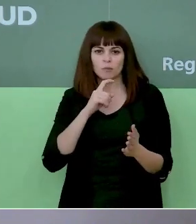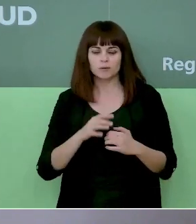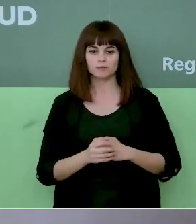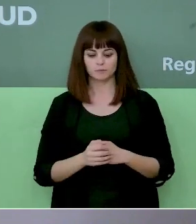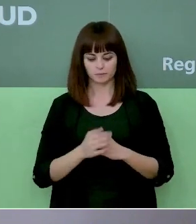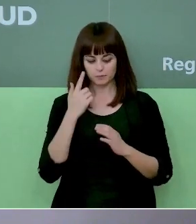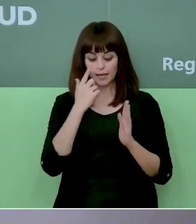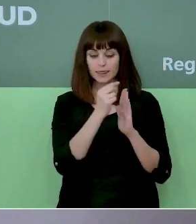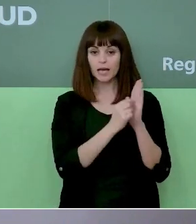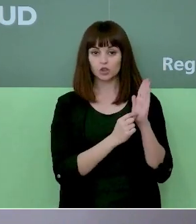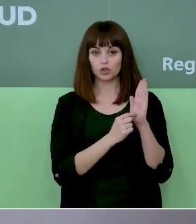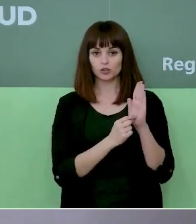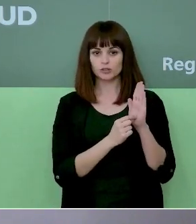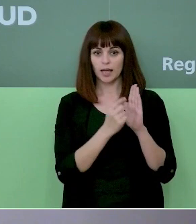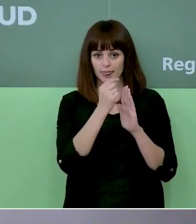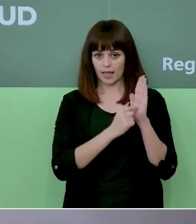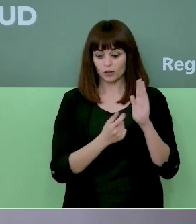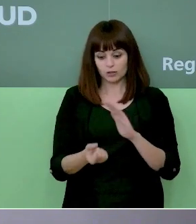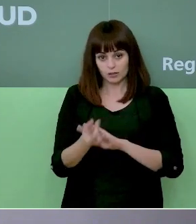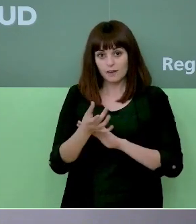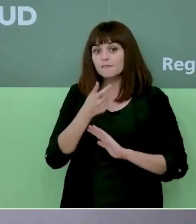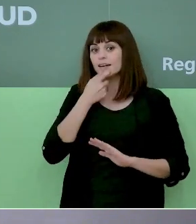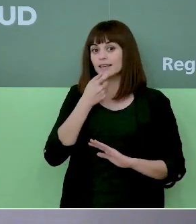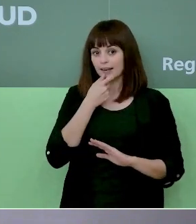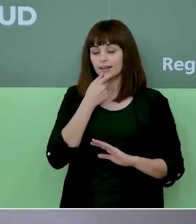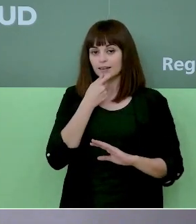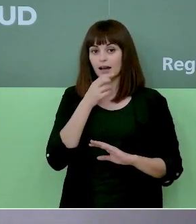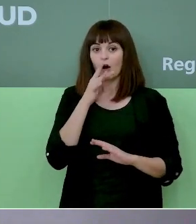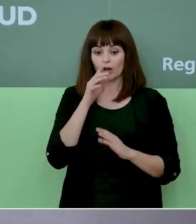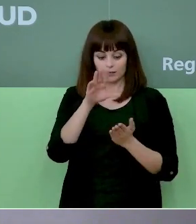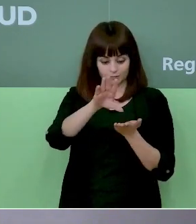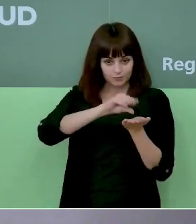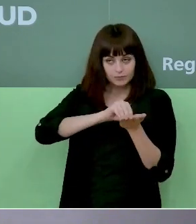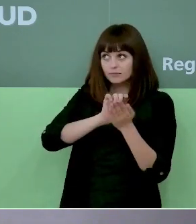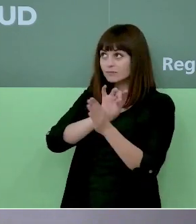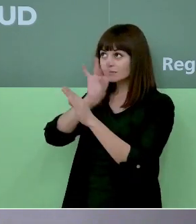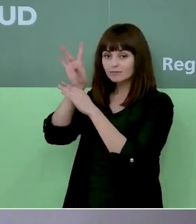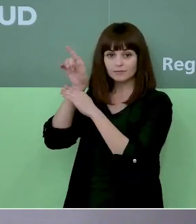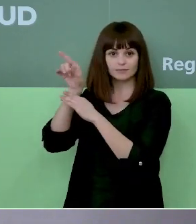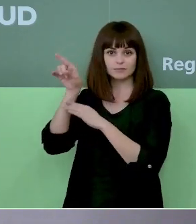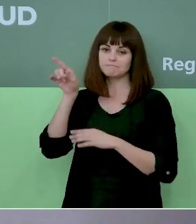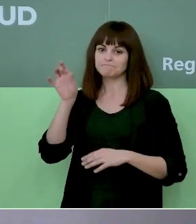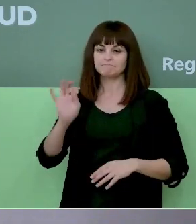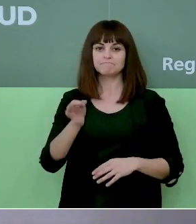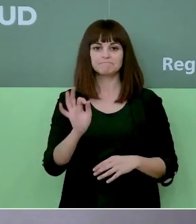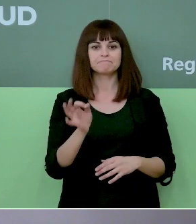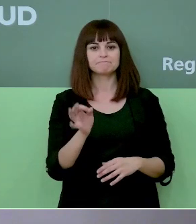los datos que tenemos de cepa británica en principio ahora mismo los casos que se han enviado son casos que efectivamente